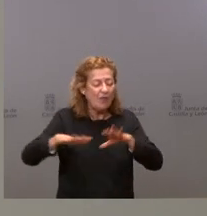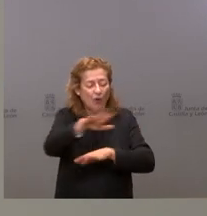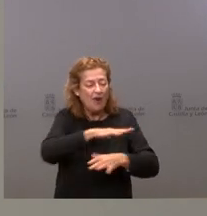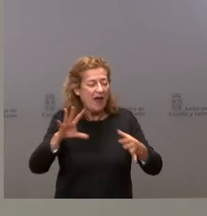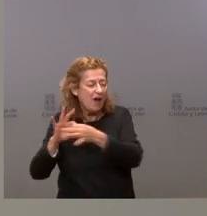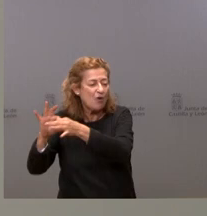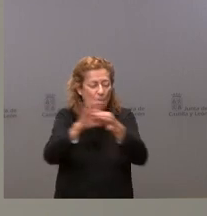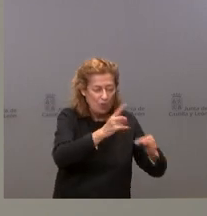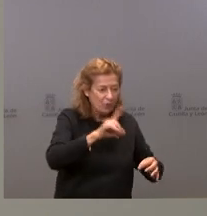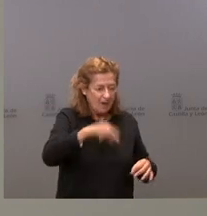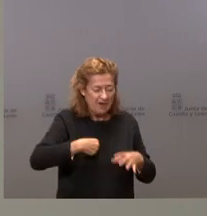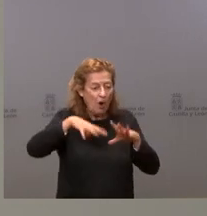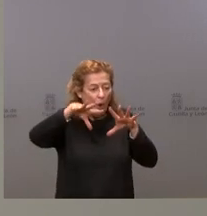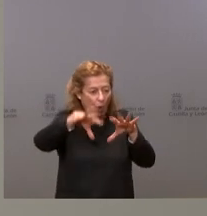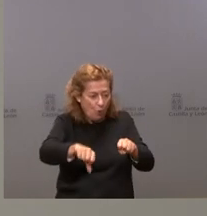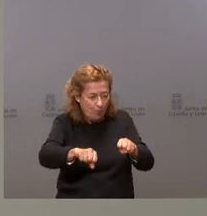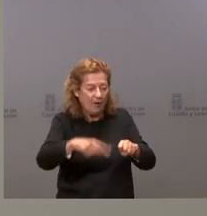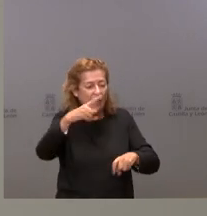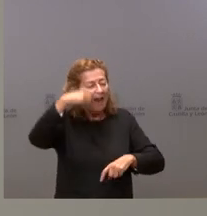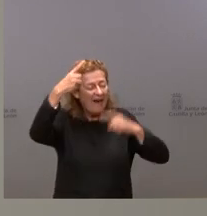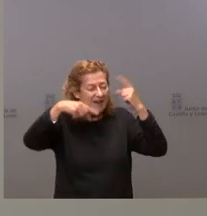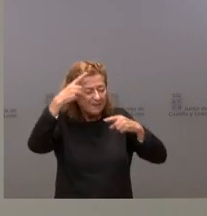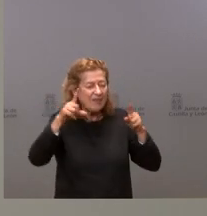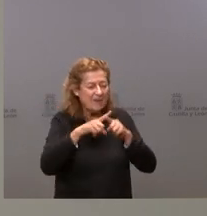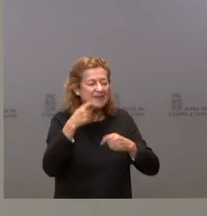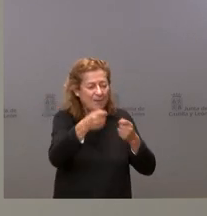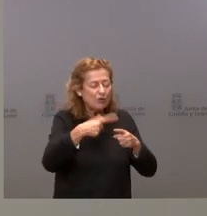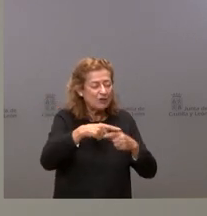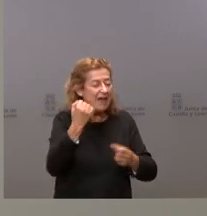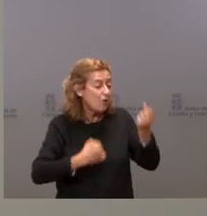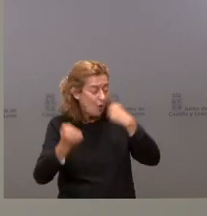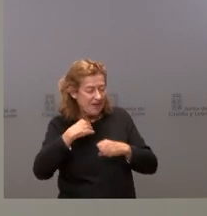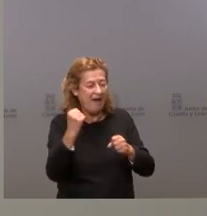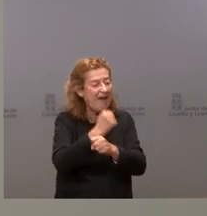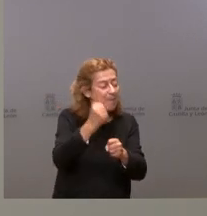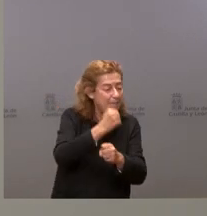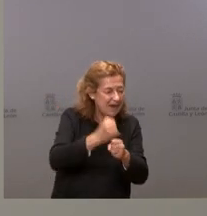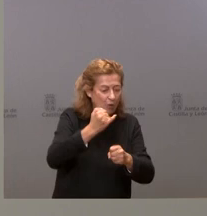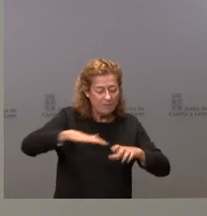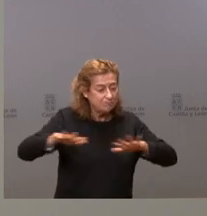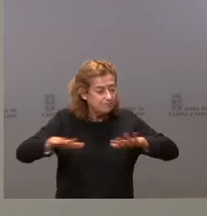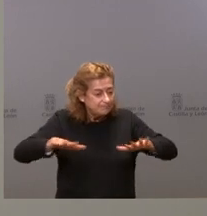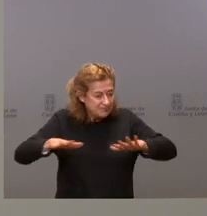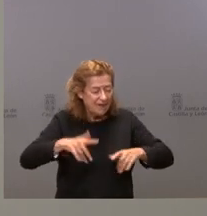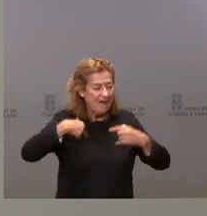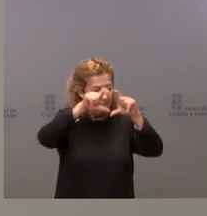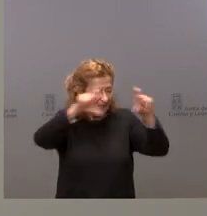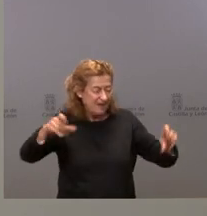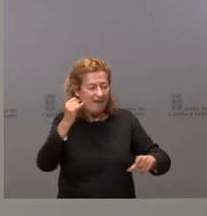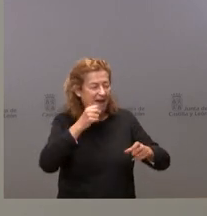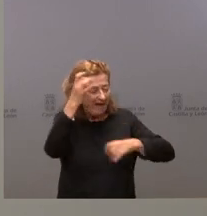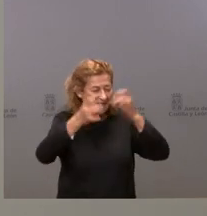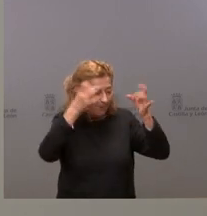urbanización, sino ocuparlas con una actividad que conlleve actividad económica, conlleve empleo y conlleve dinamización empresarial y de actividad